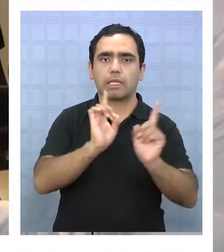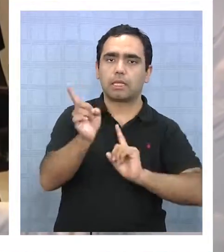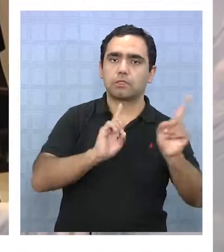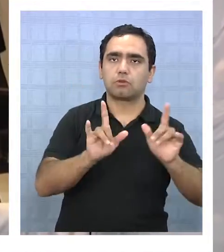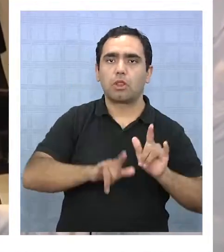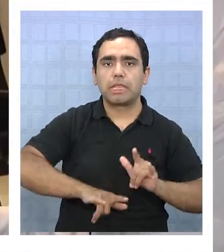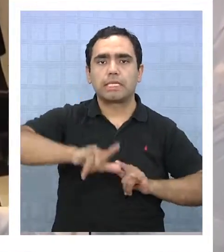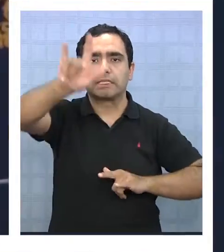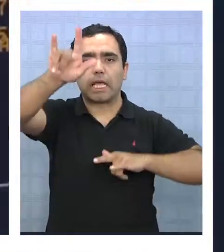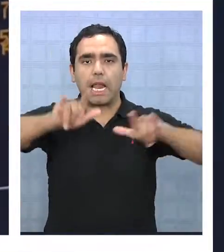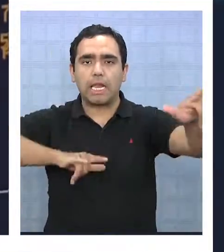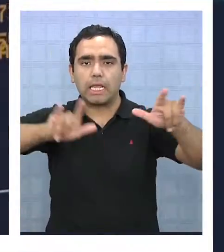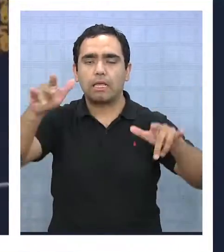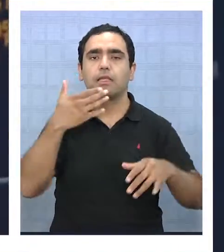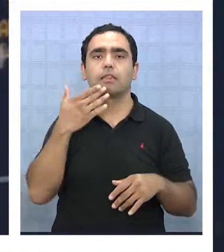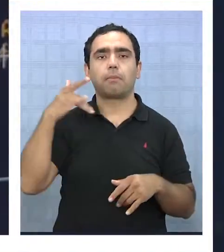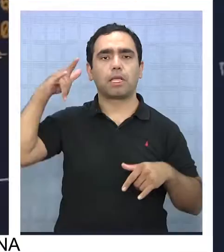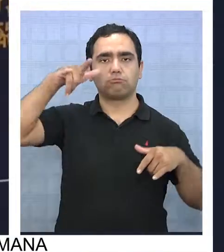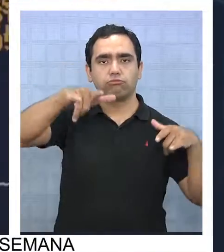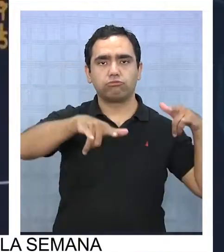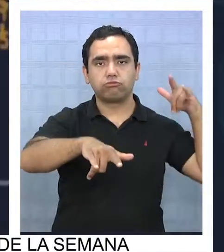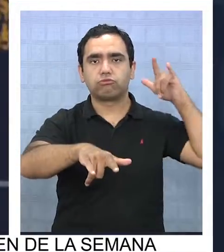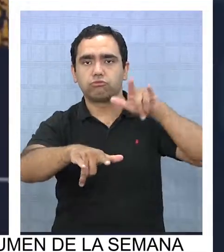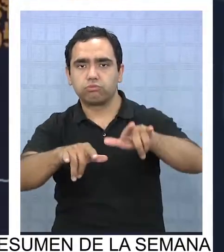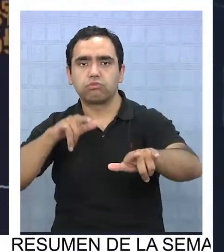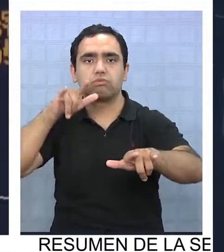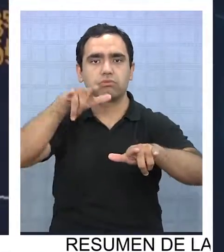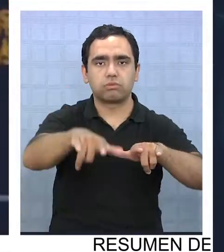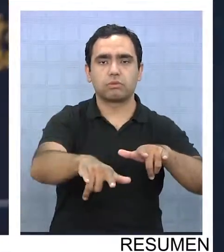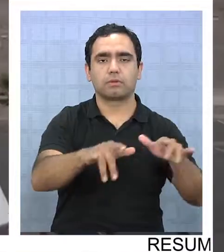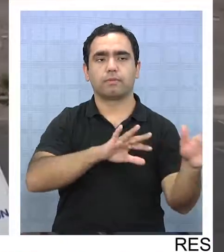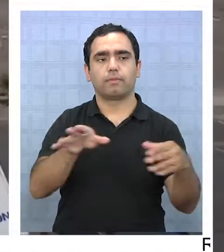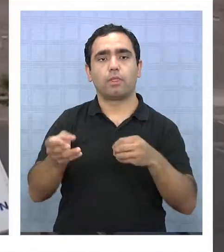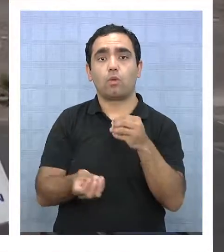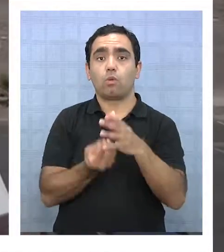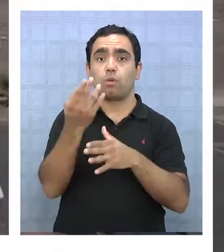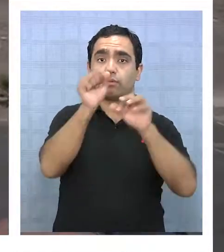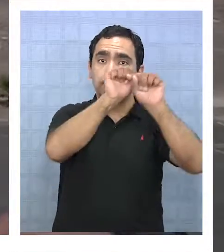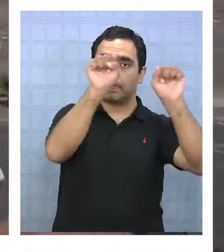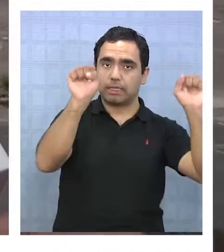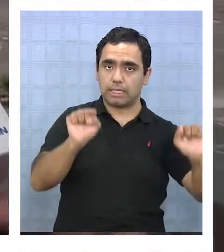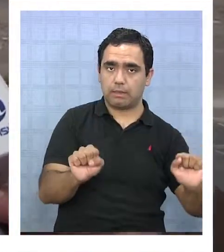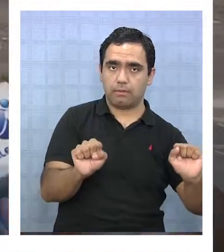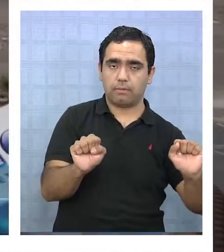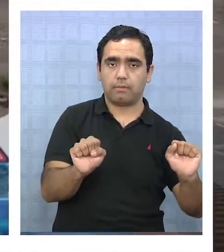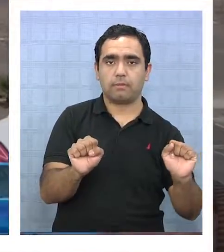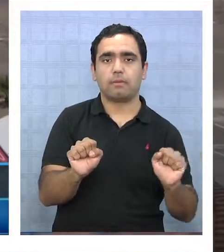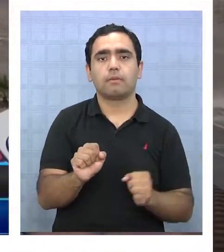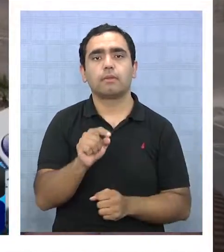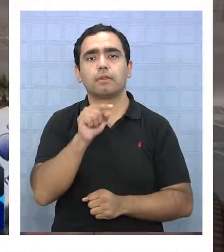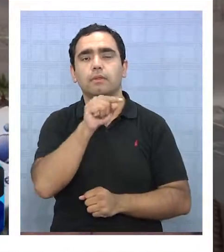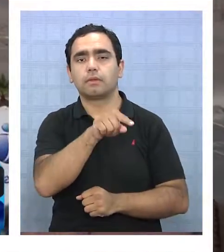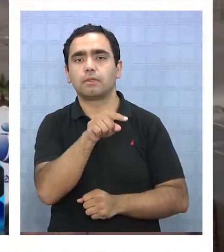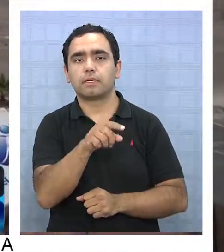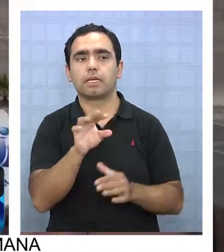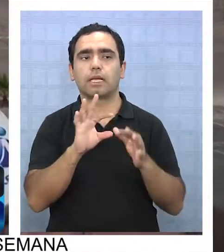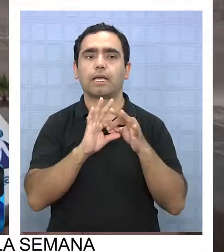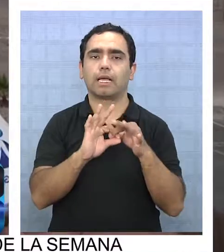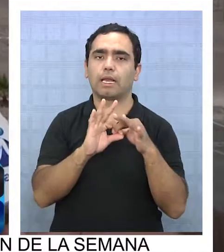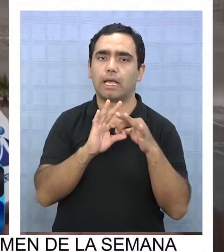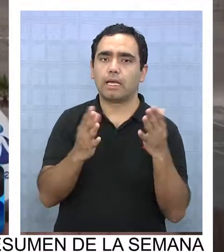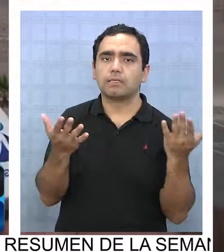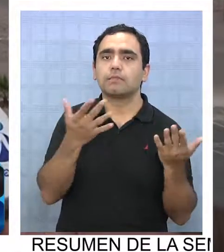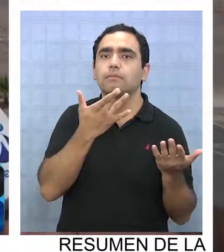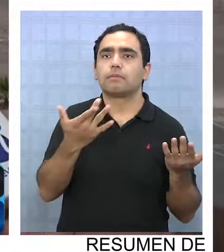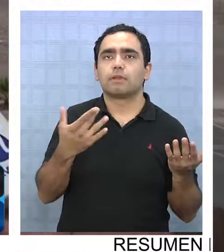en la gestión de salidas y llegadas de aeronaves. Un nuevo sistema que fue, gracias a la